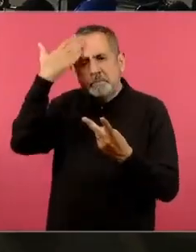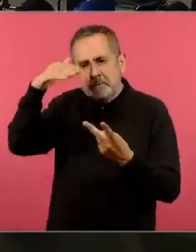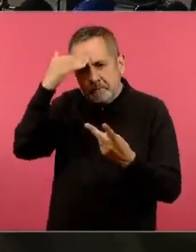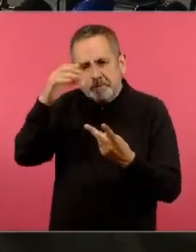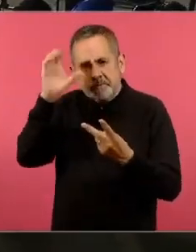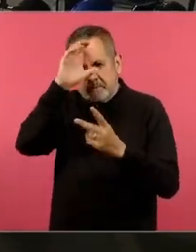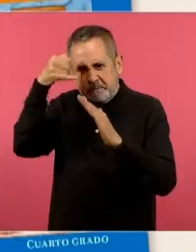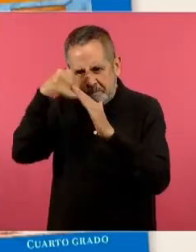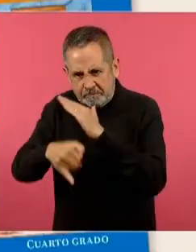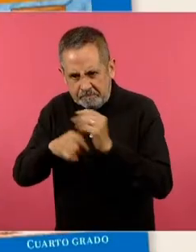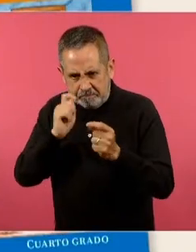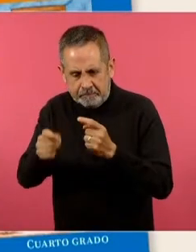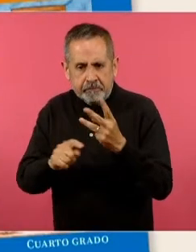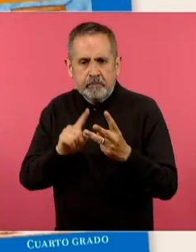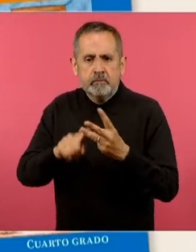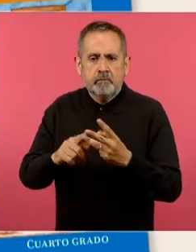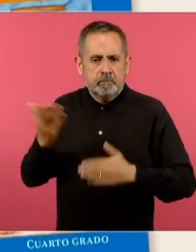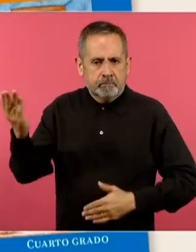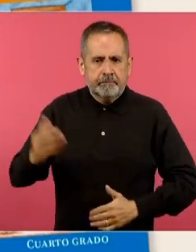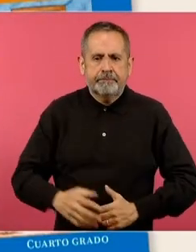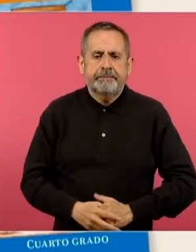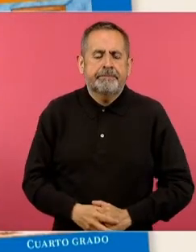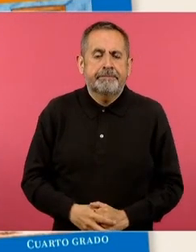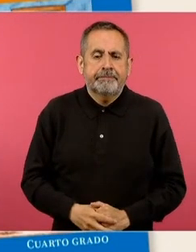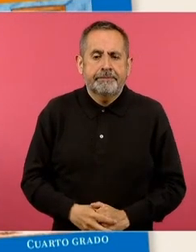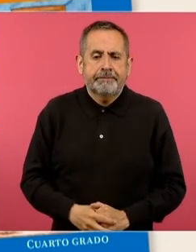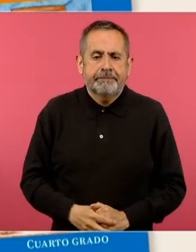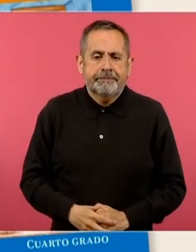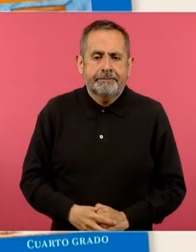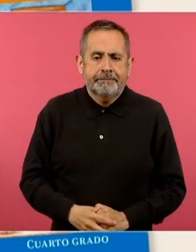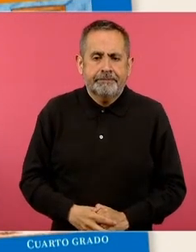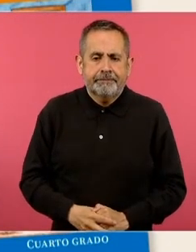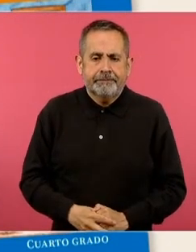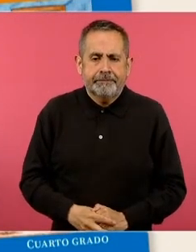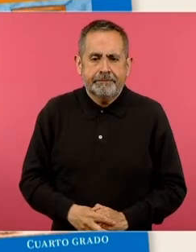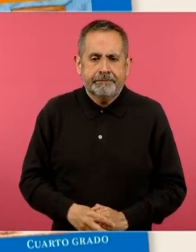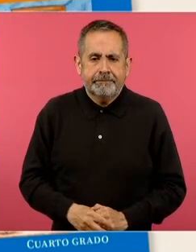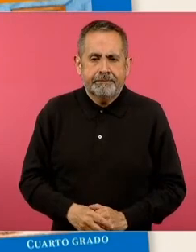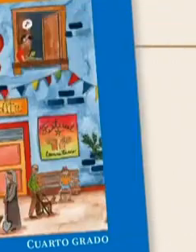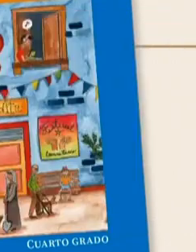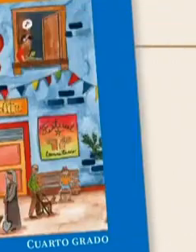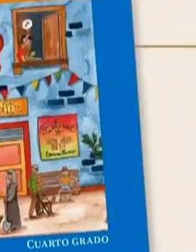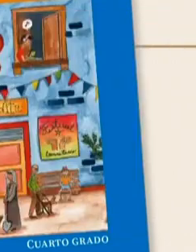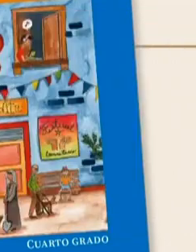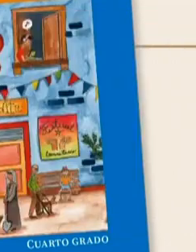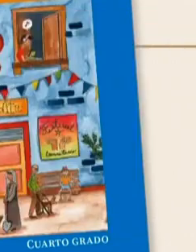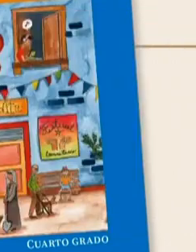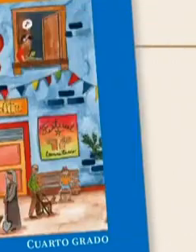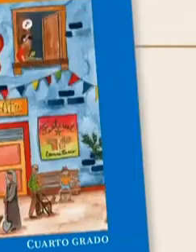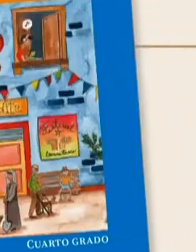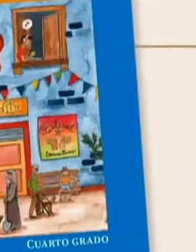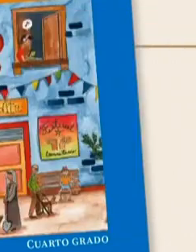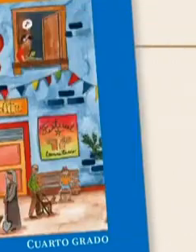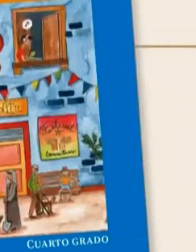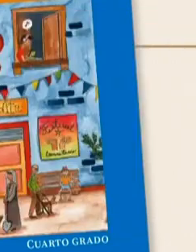científico, de lo humano y lo comunitario, ética, naturaleza y sociedades.